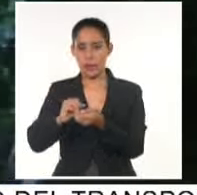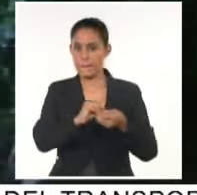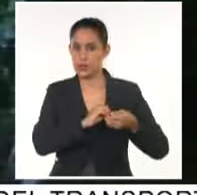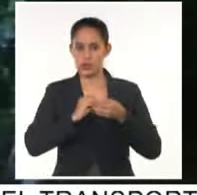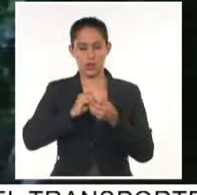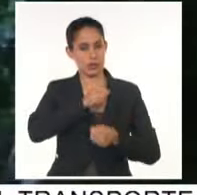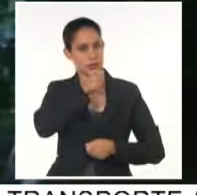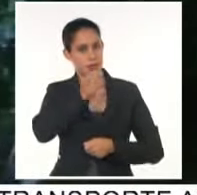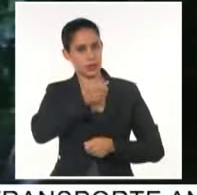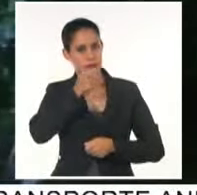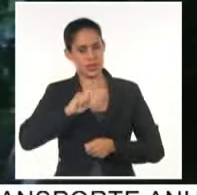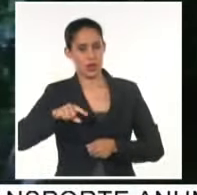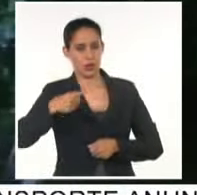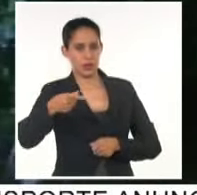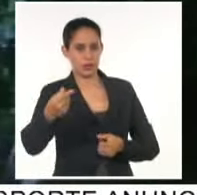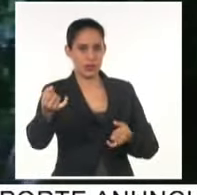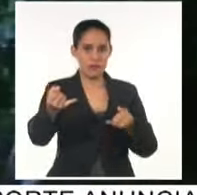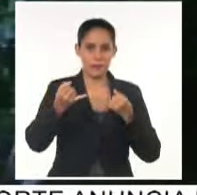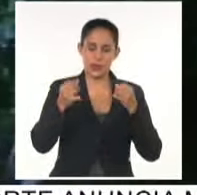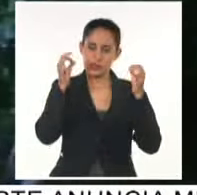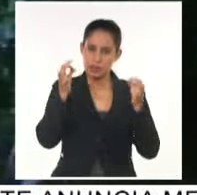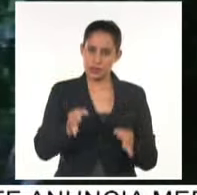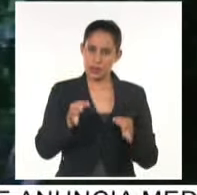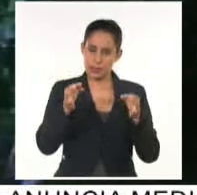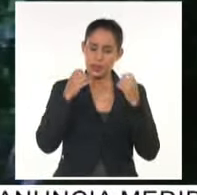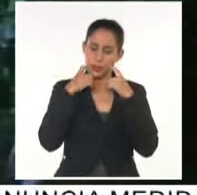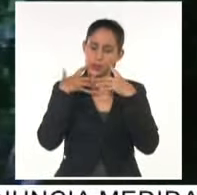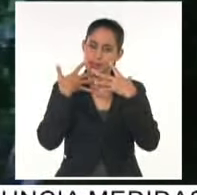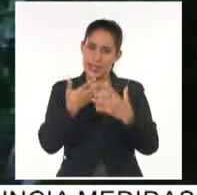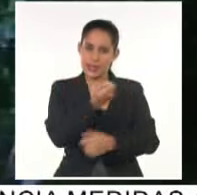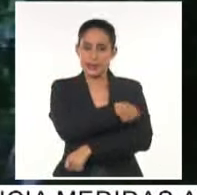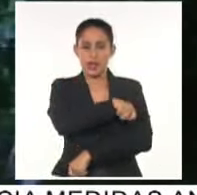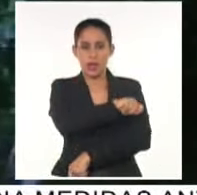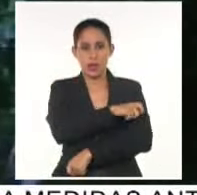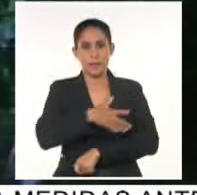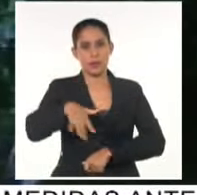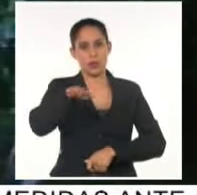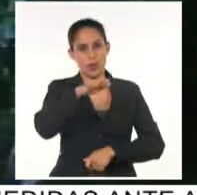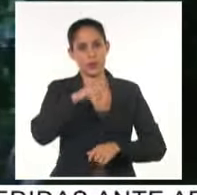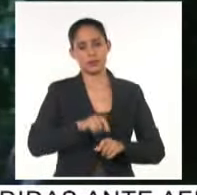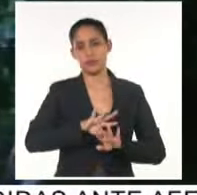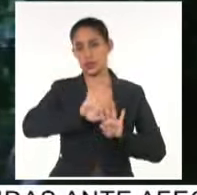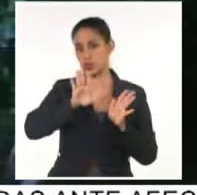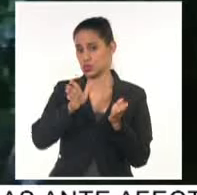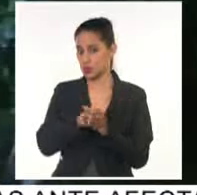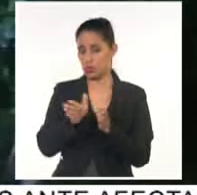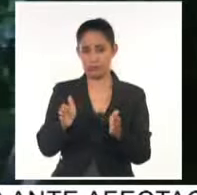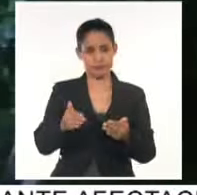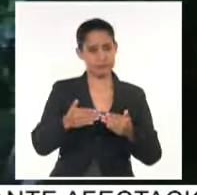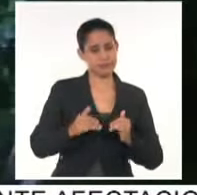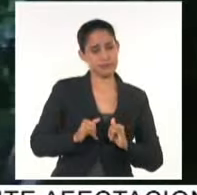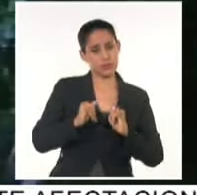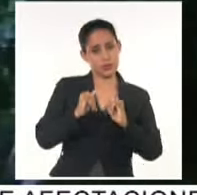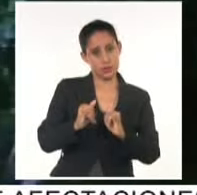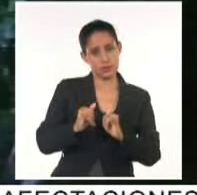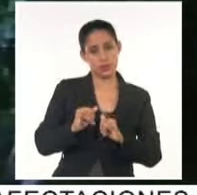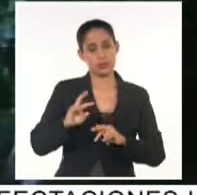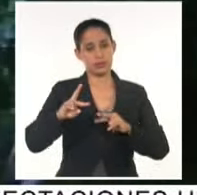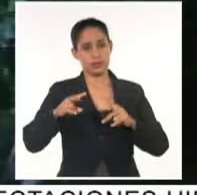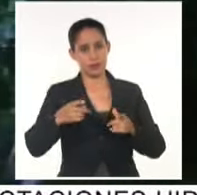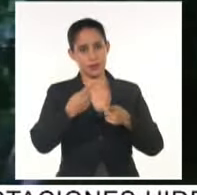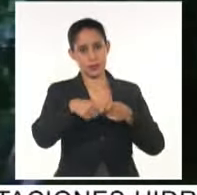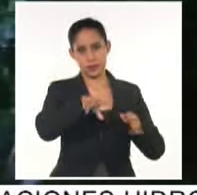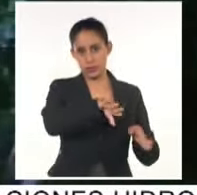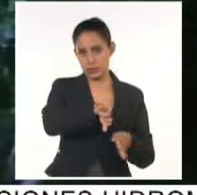que generan estas informaciones que a diario compartimos con nuestra teleaudiencia. Es todo por el momento. Me despido devolviendo la señal al